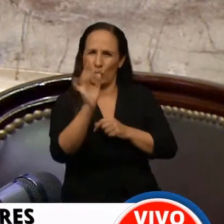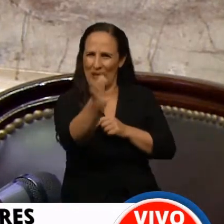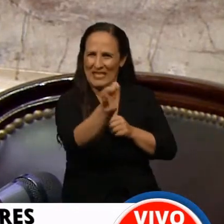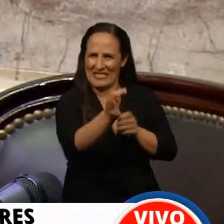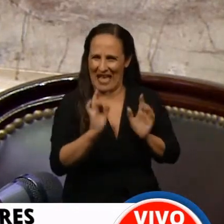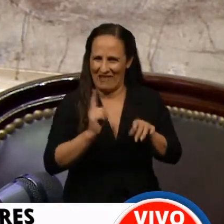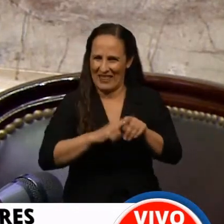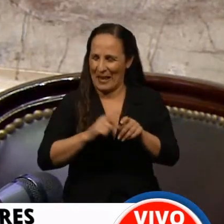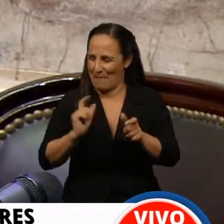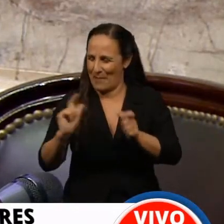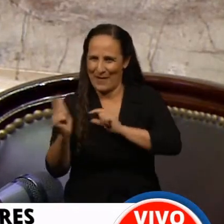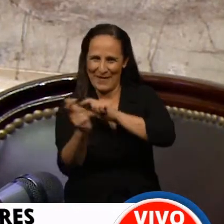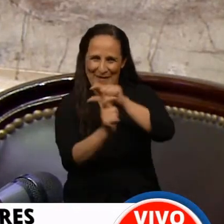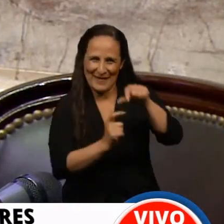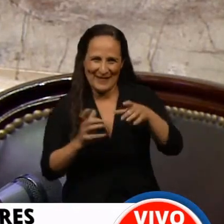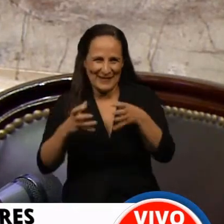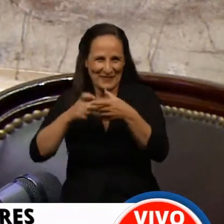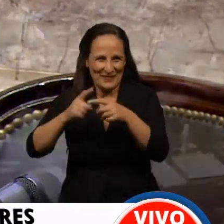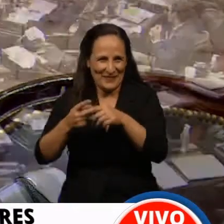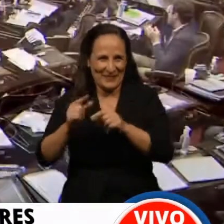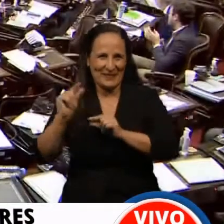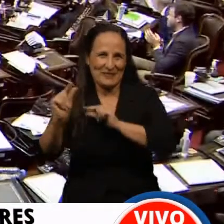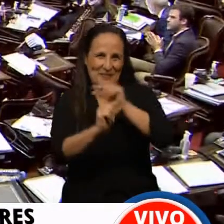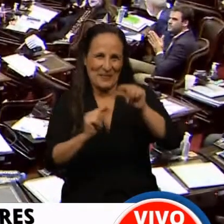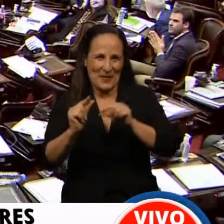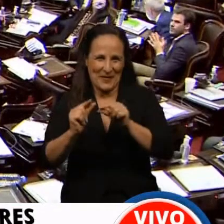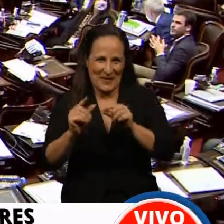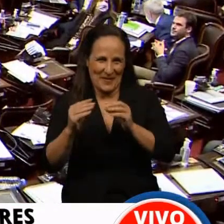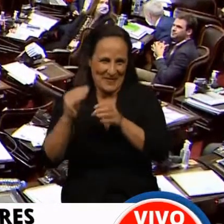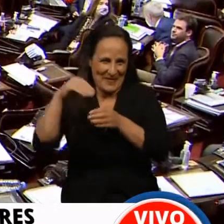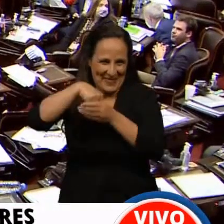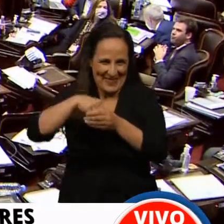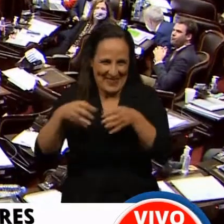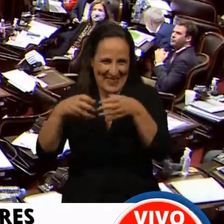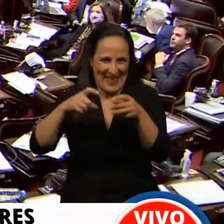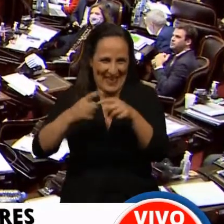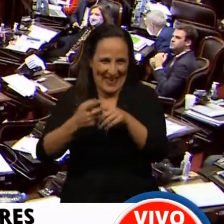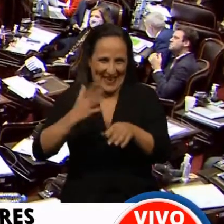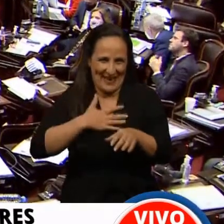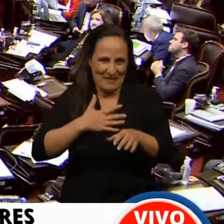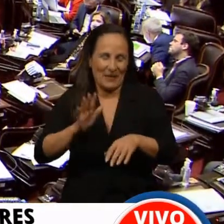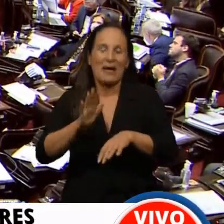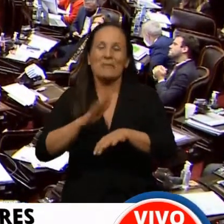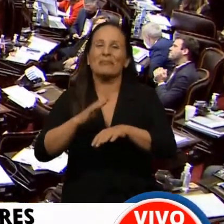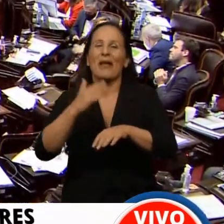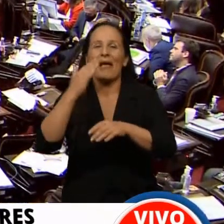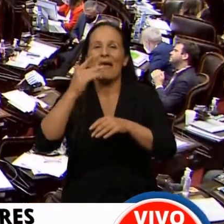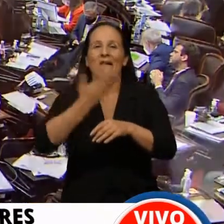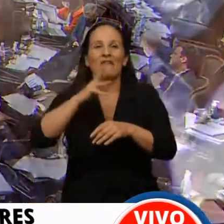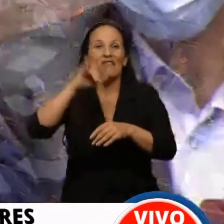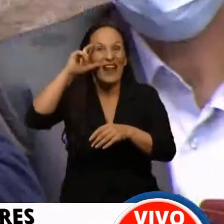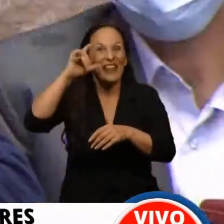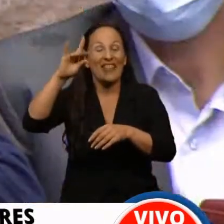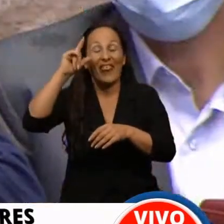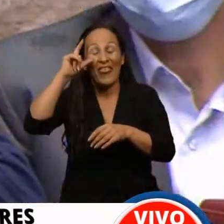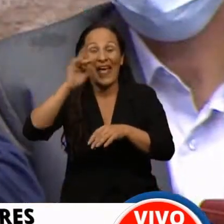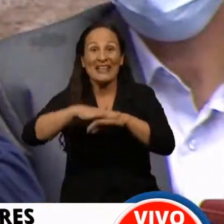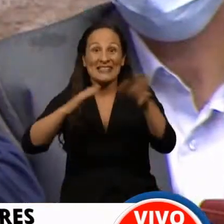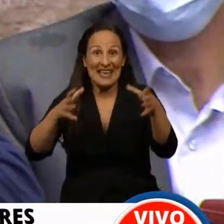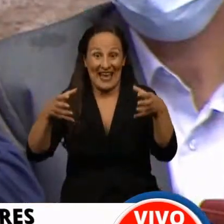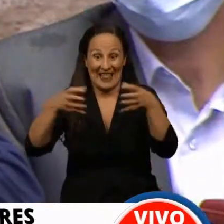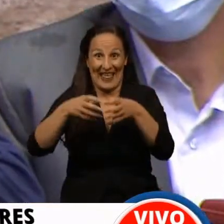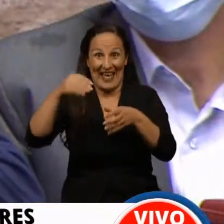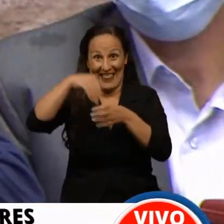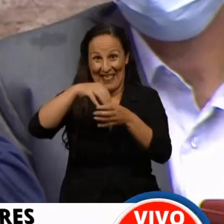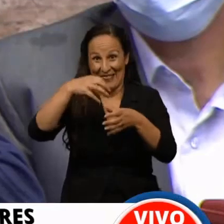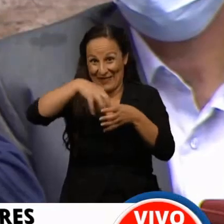tiempo entre distintos compañeros y compañeras de las fuerzas políticas que integramos el Frente de Izquierda. Hace 10 meses que por orden de Gerardo